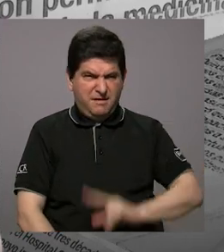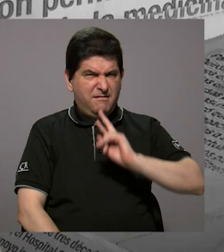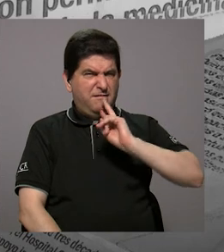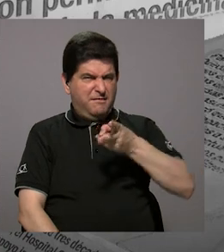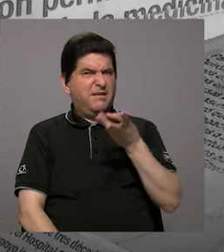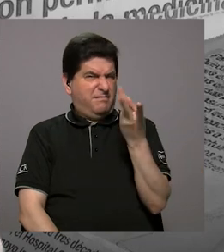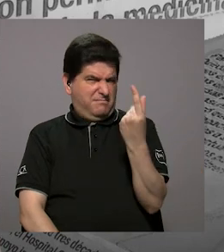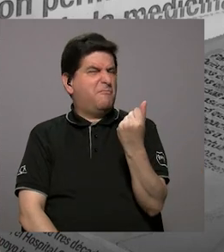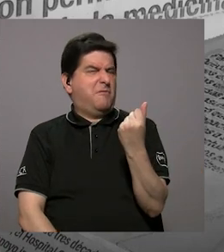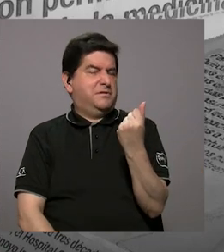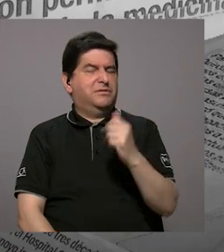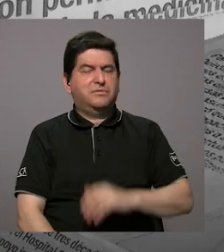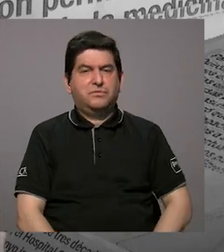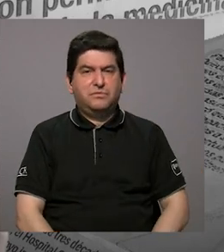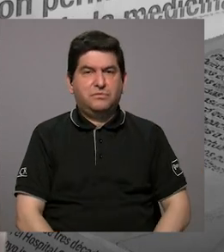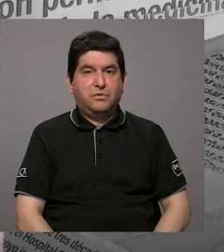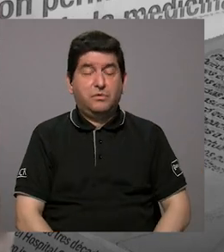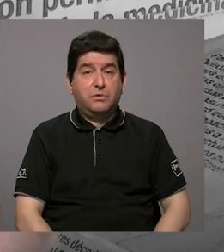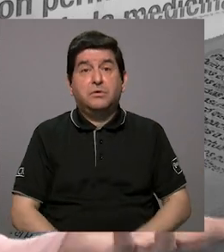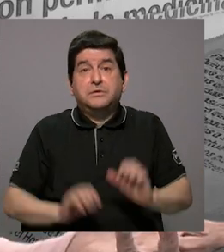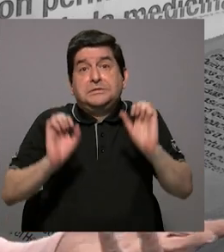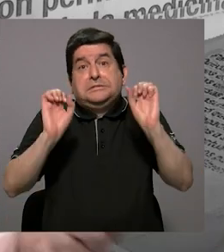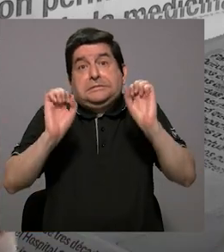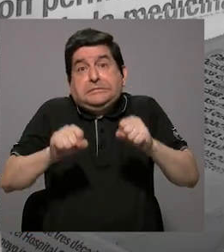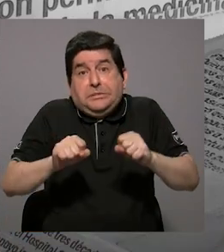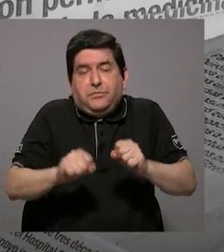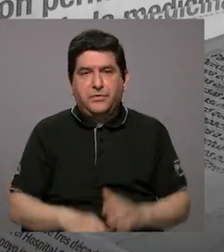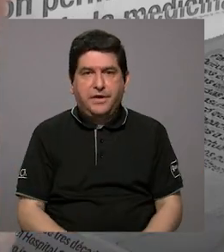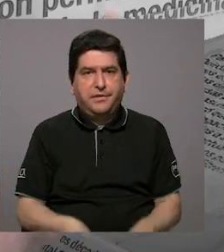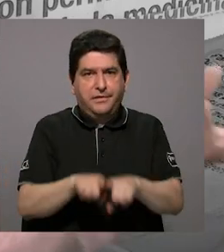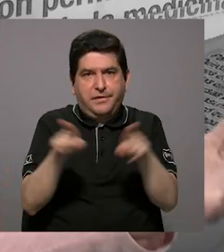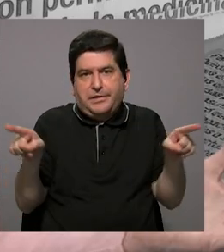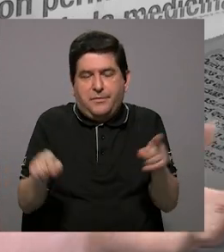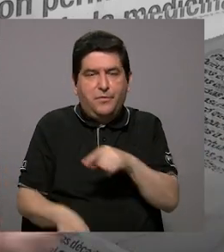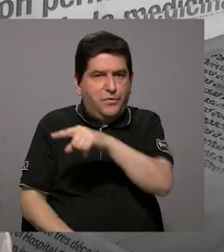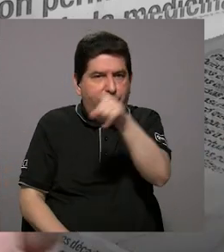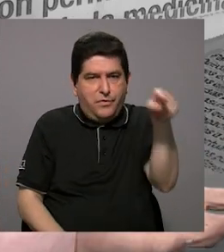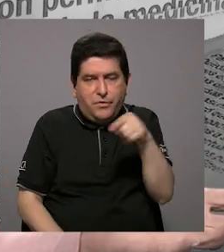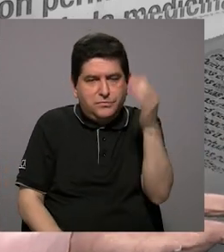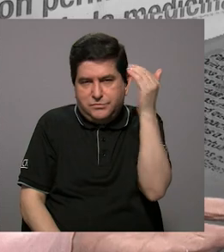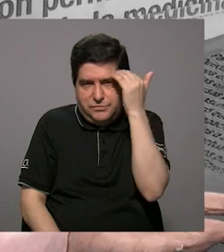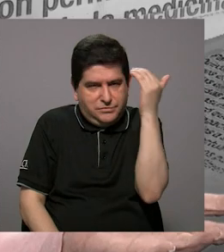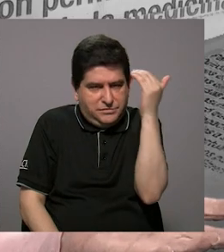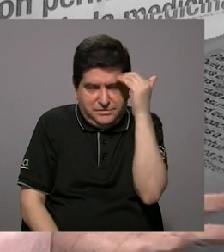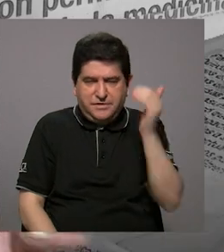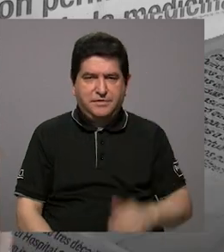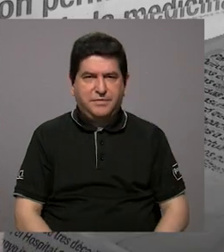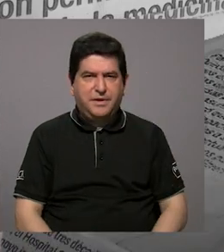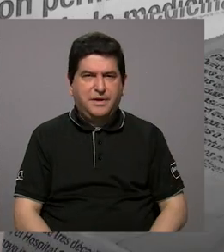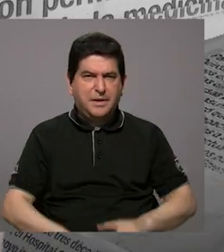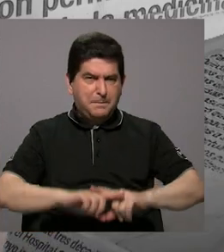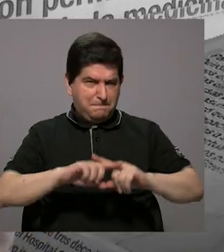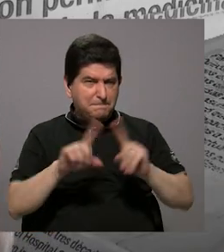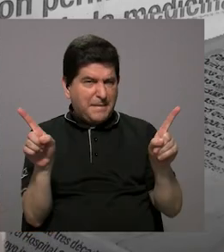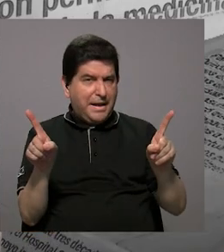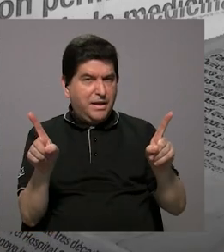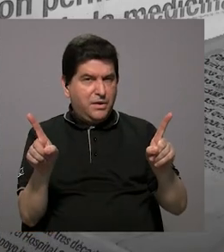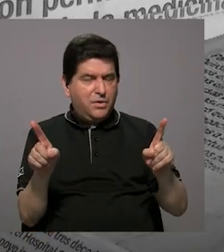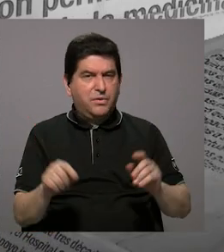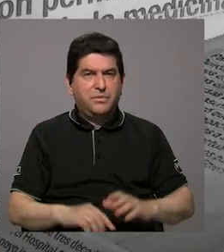cuán de cierto hay, o de ser posible, verdad, porque no, tampoco ustedes podían determinar, pero